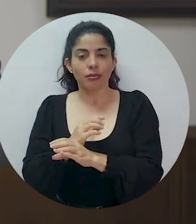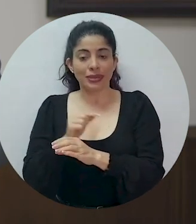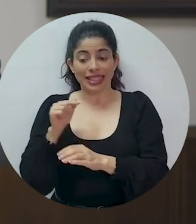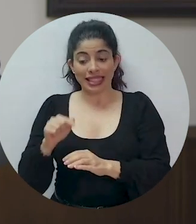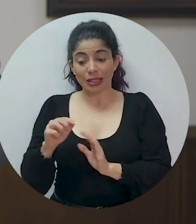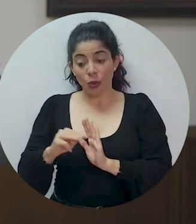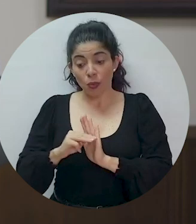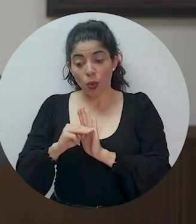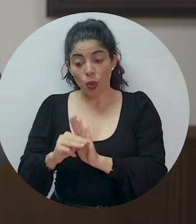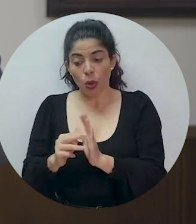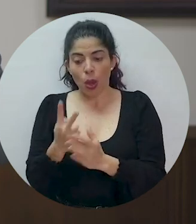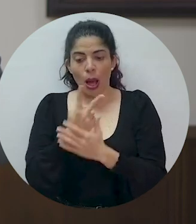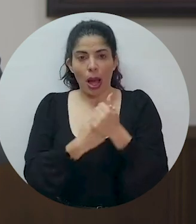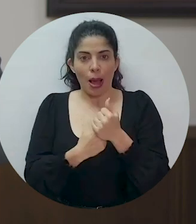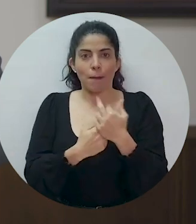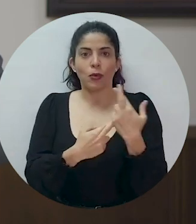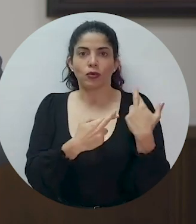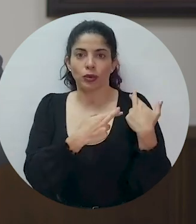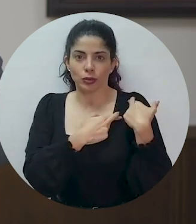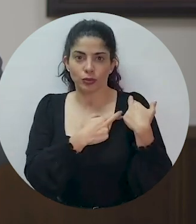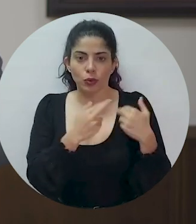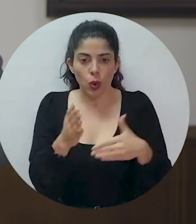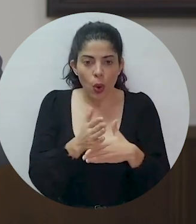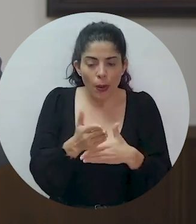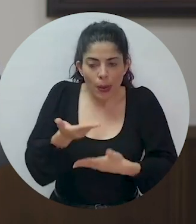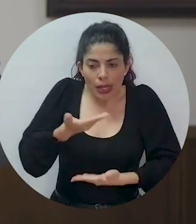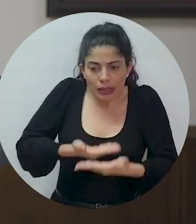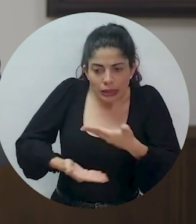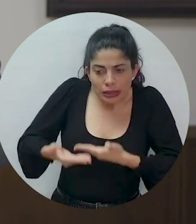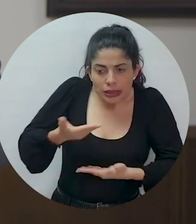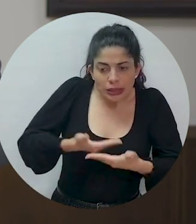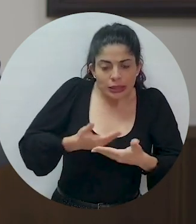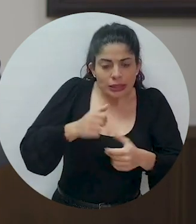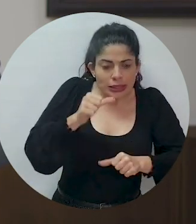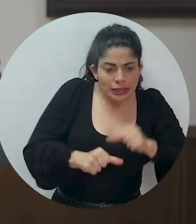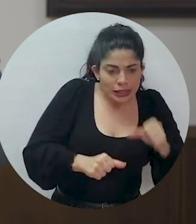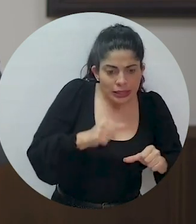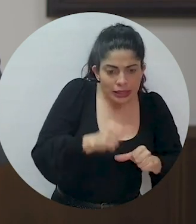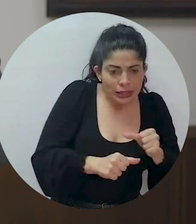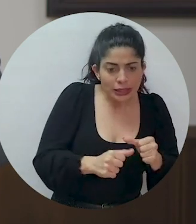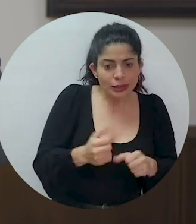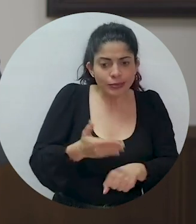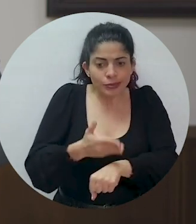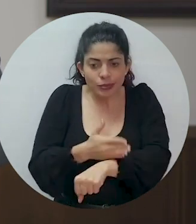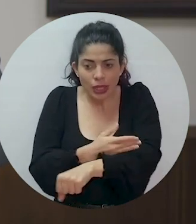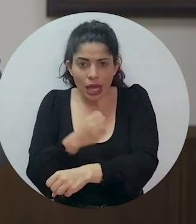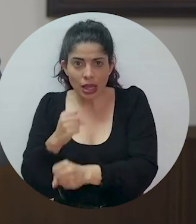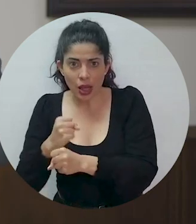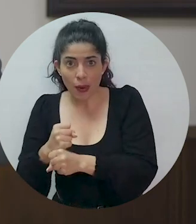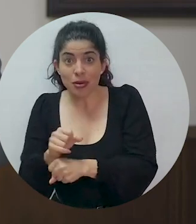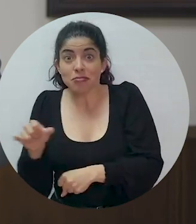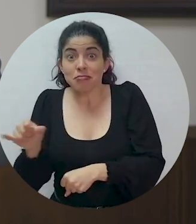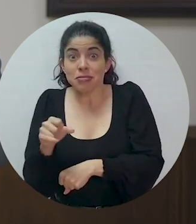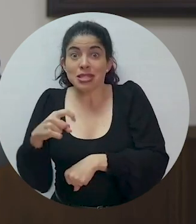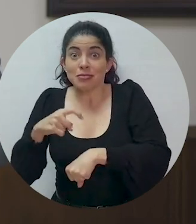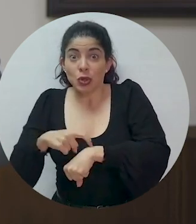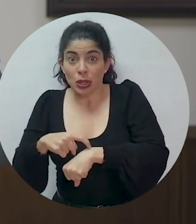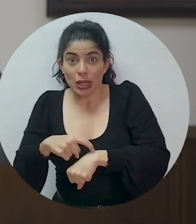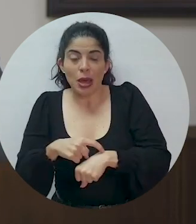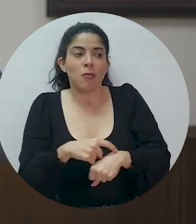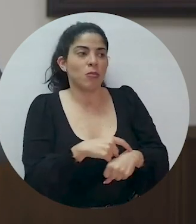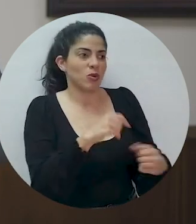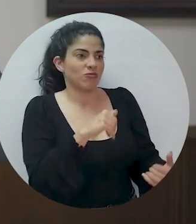responsabilidad compartida para redoblar esfuerzos para recuperar el empleo al mismo tiempo que seguimos